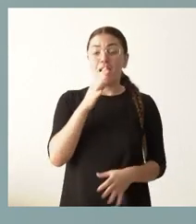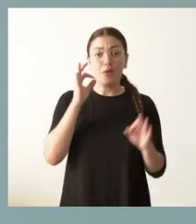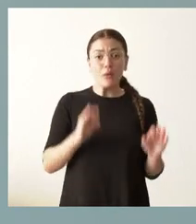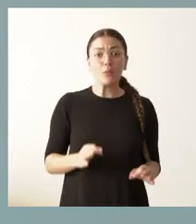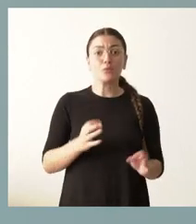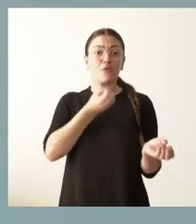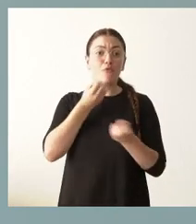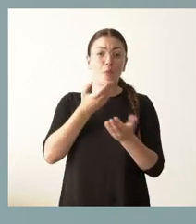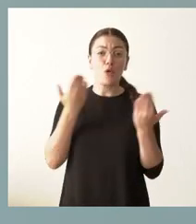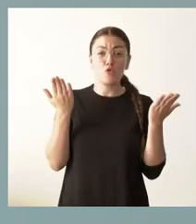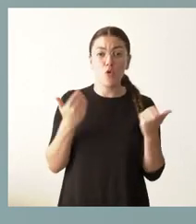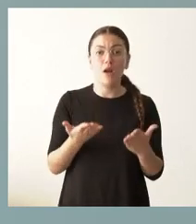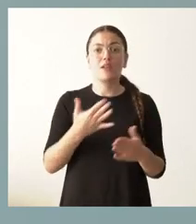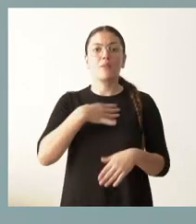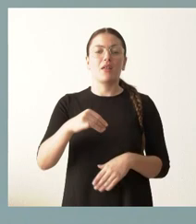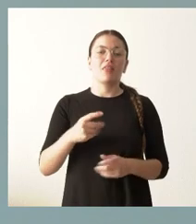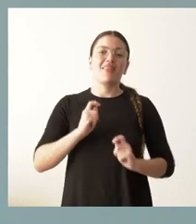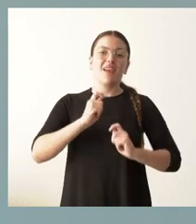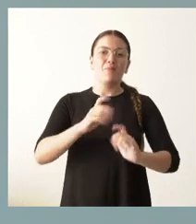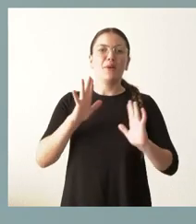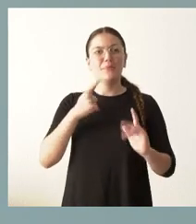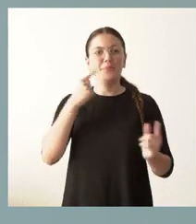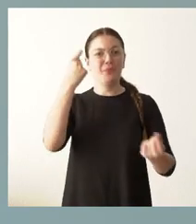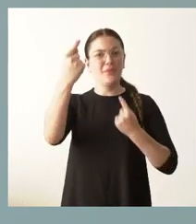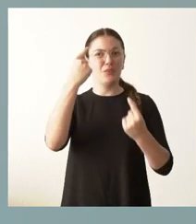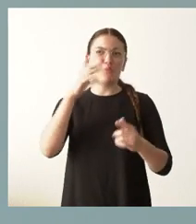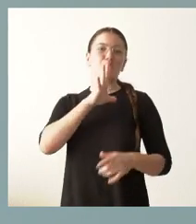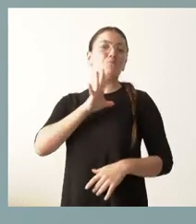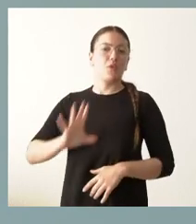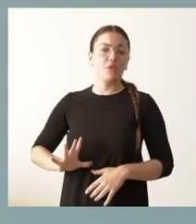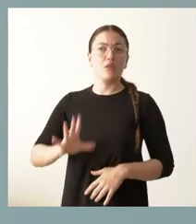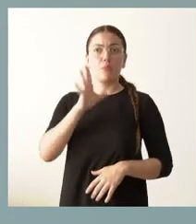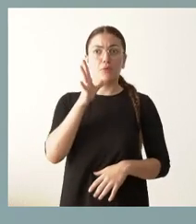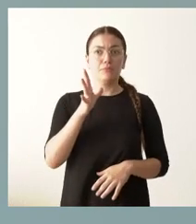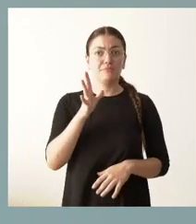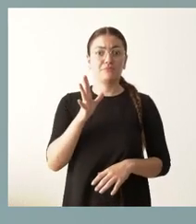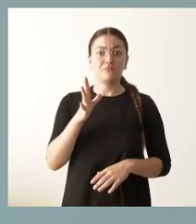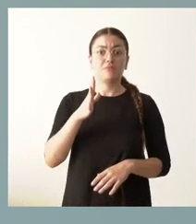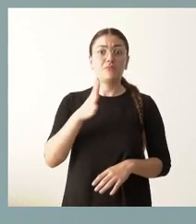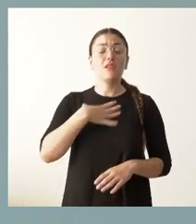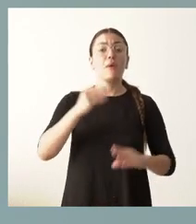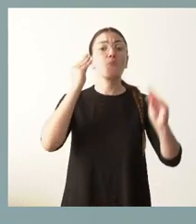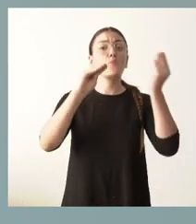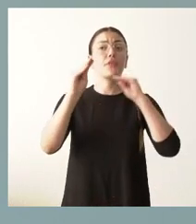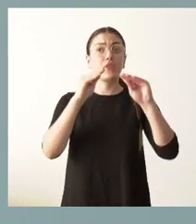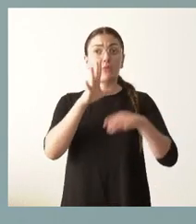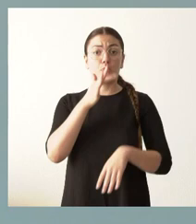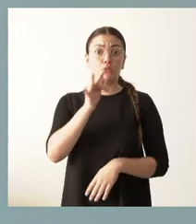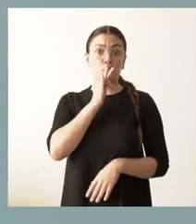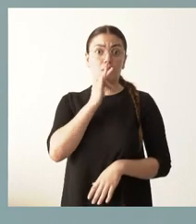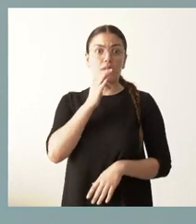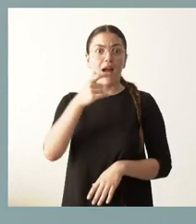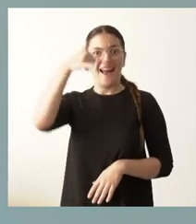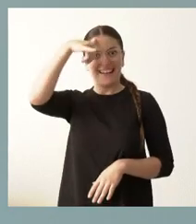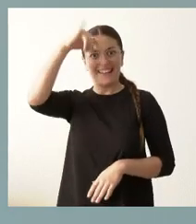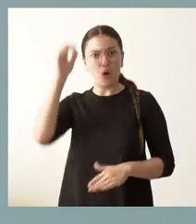dato, se lo podemos ofrecer, pero es un dato absolutamente provisional, porque lógicamente se ha modificado porque estamos todavía en el máximo riesgo. A no me